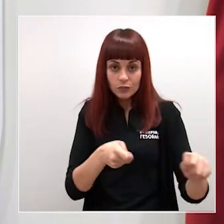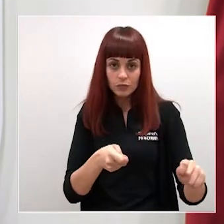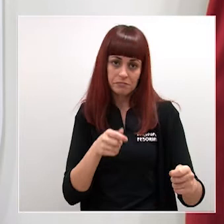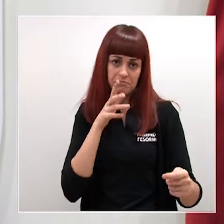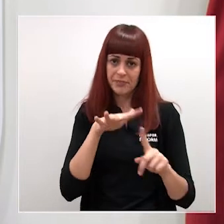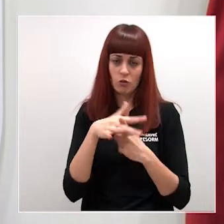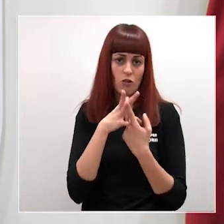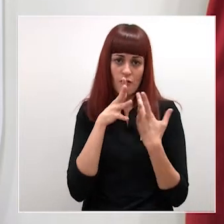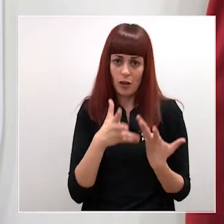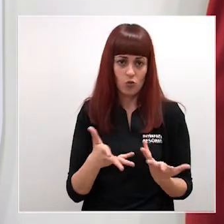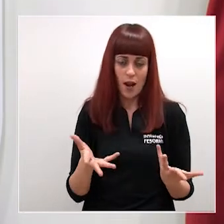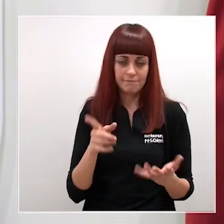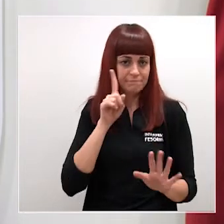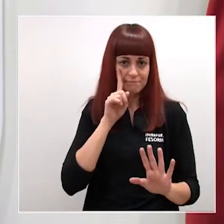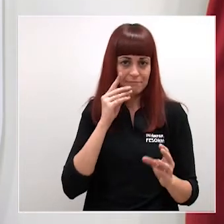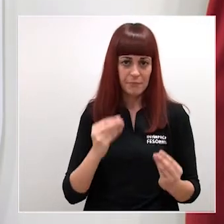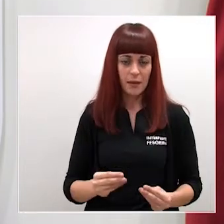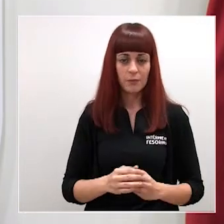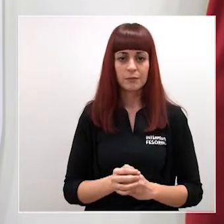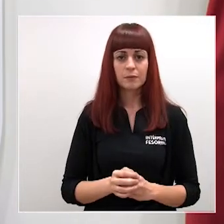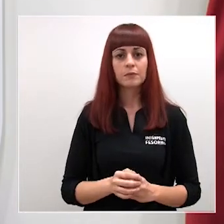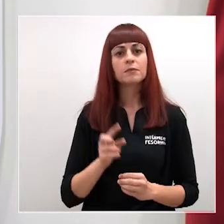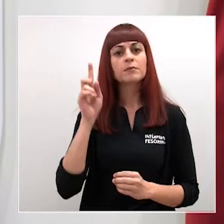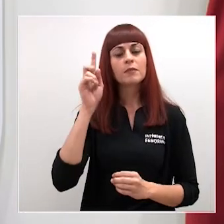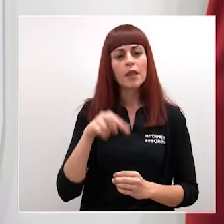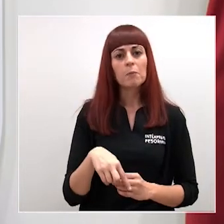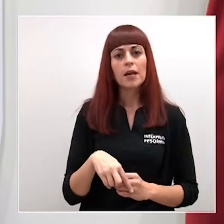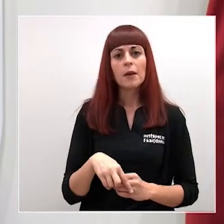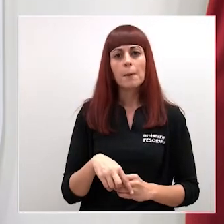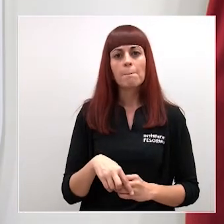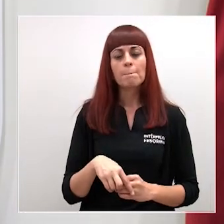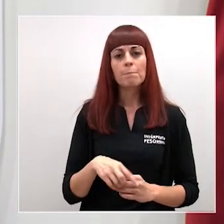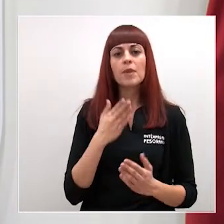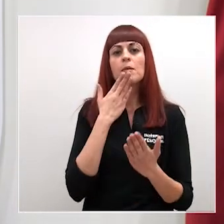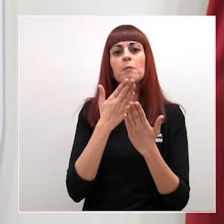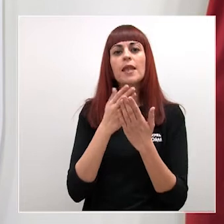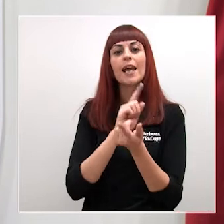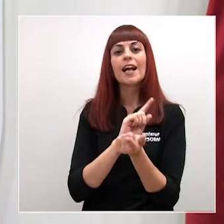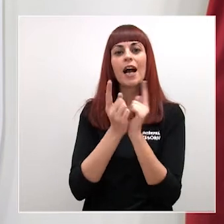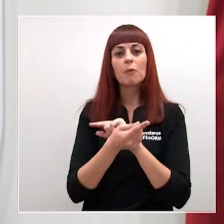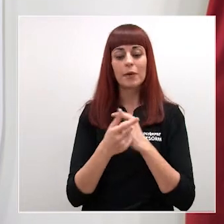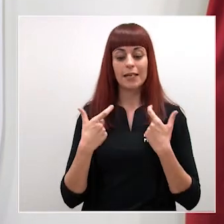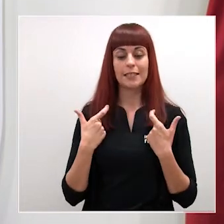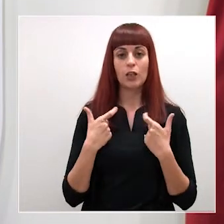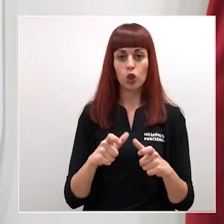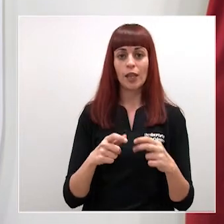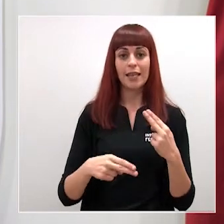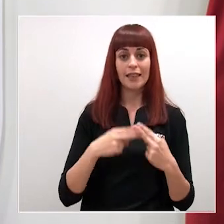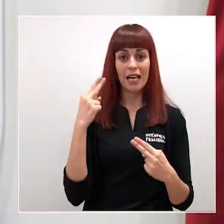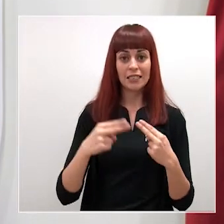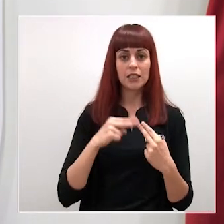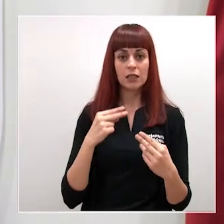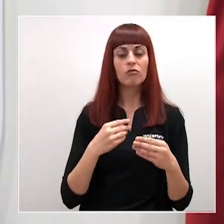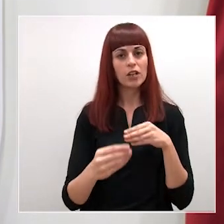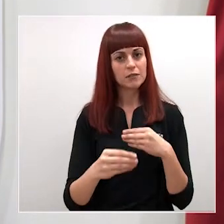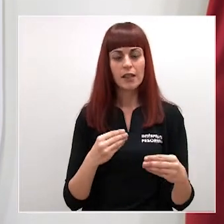actual. También se incluyen cambios para flexibilizar la actividad del sector del taxi con el